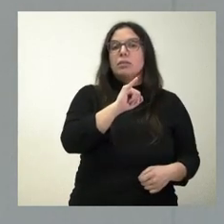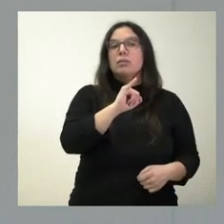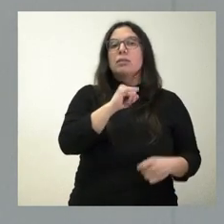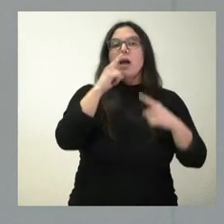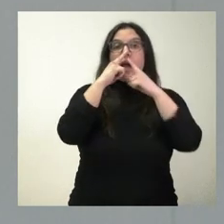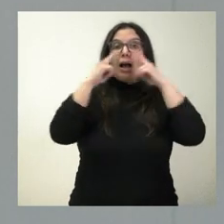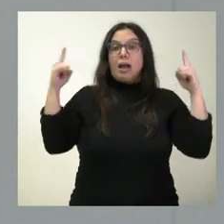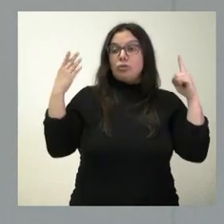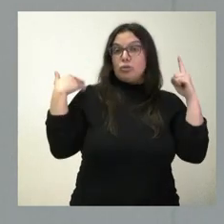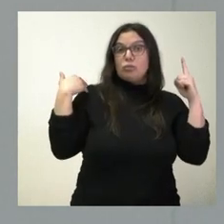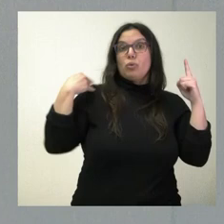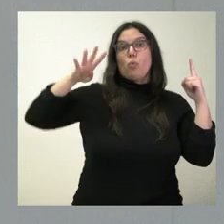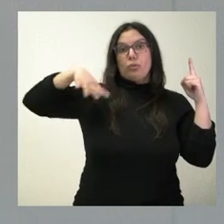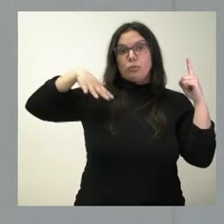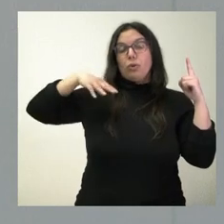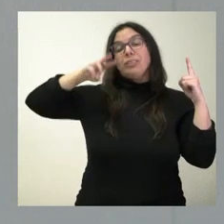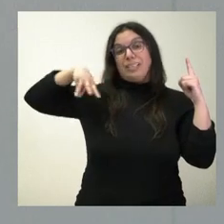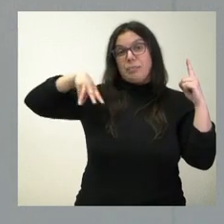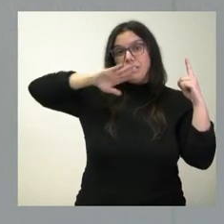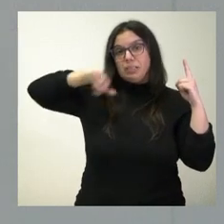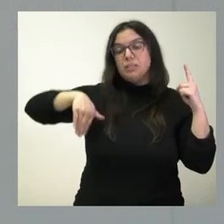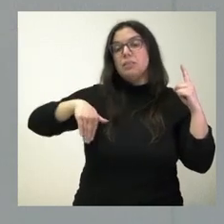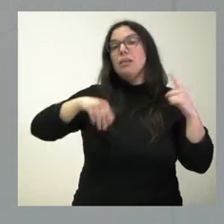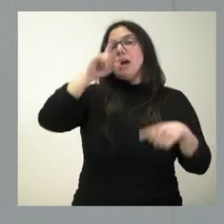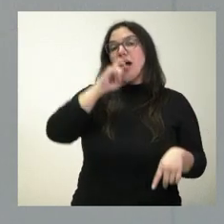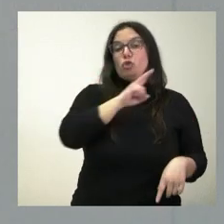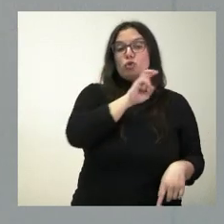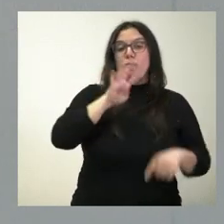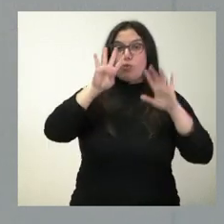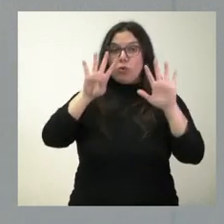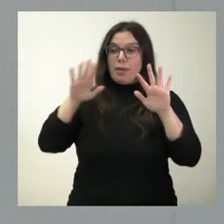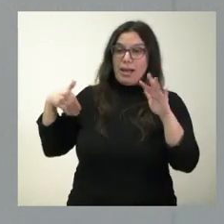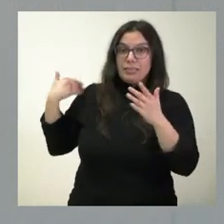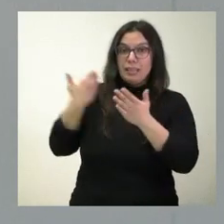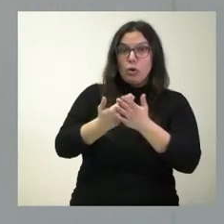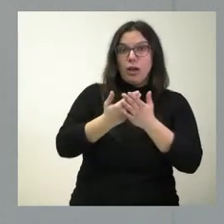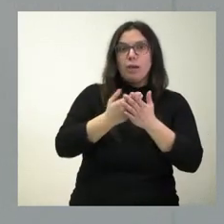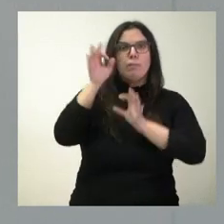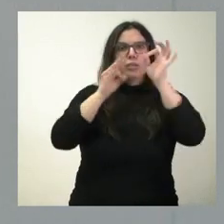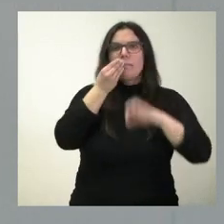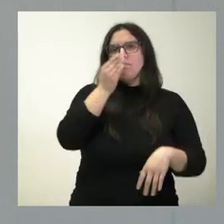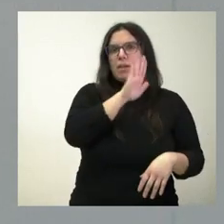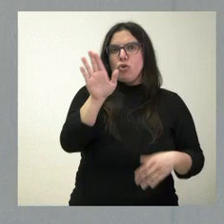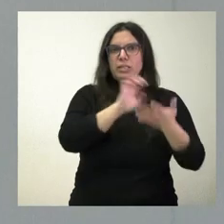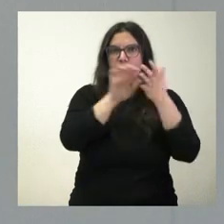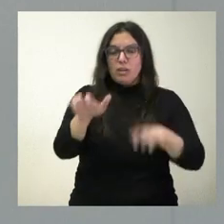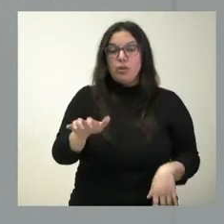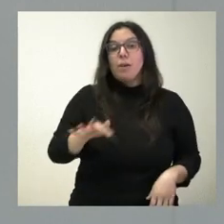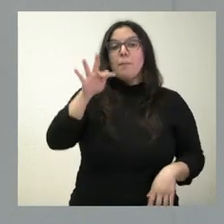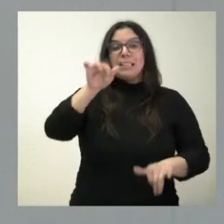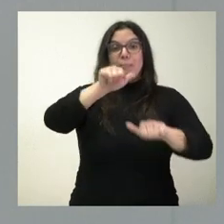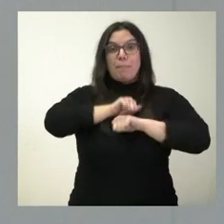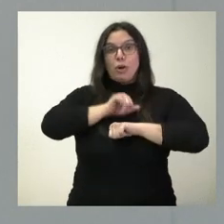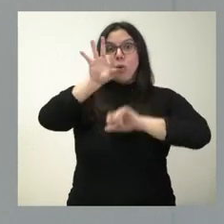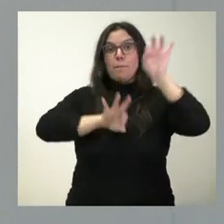del año, para este momento el nivel más alto desde el año 2009 en Castilla y León y tenemos la menor tasa de paro